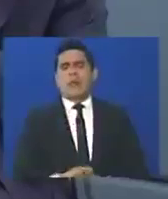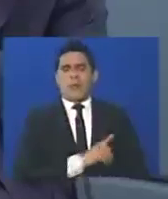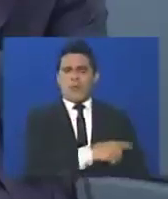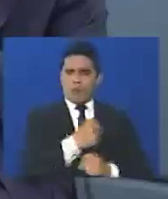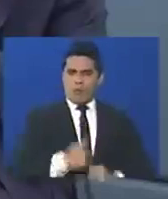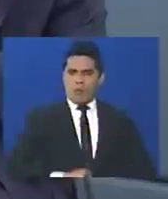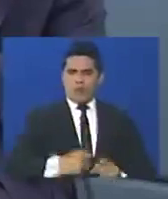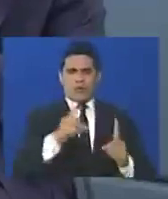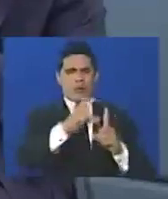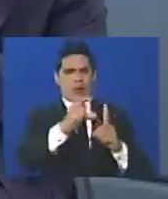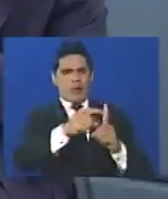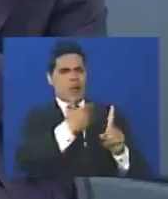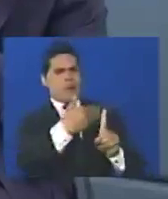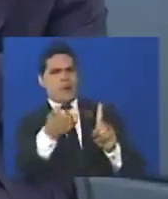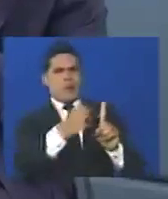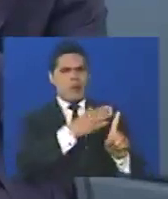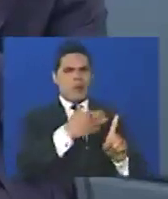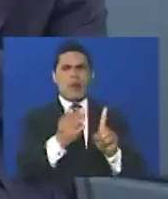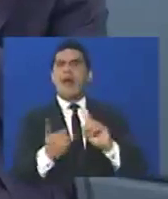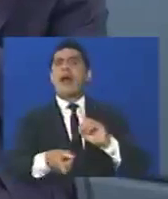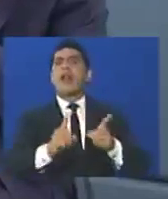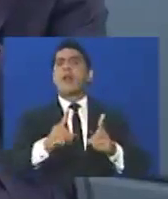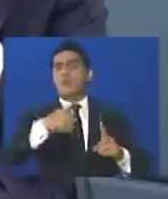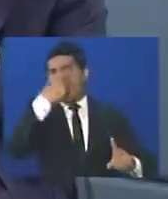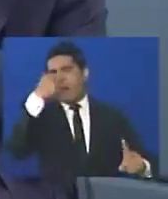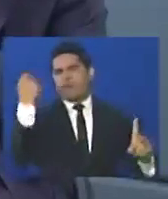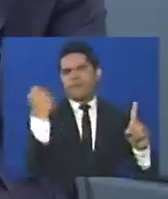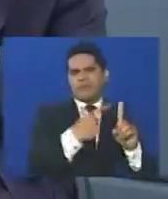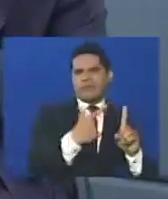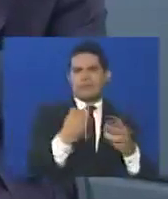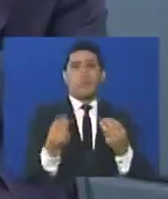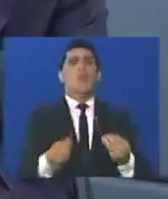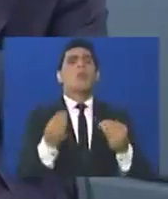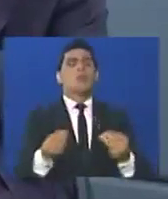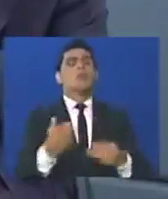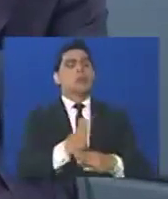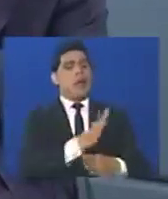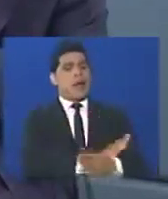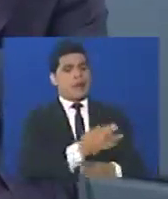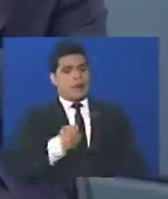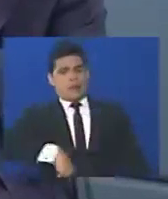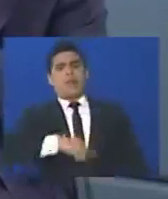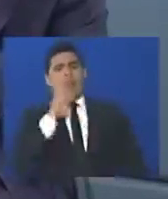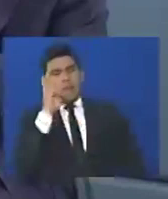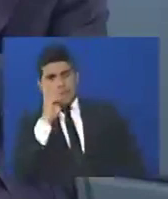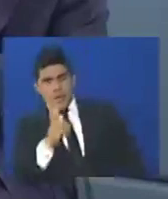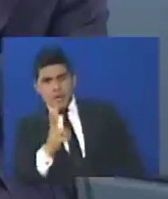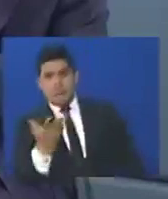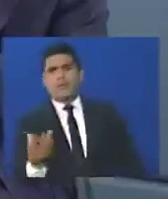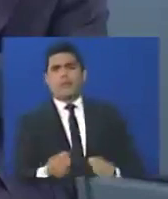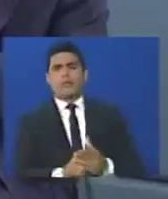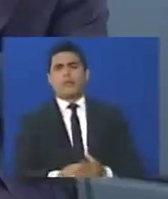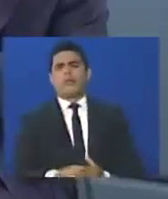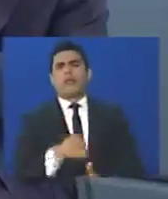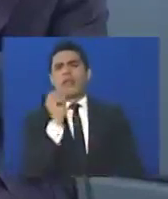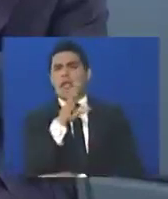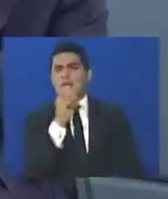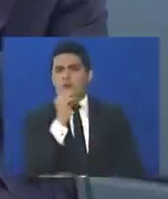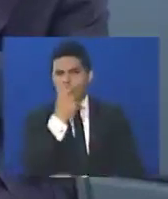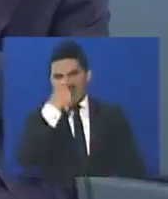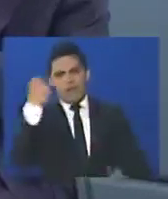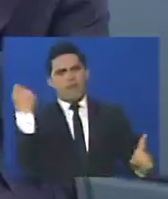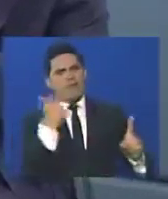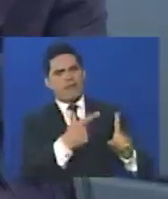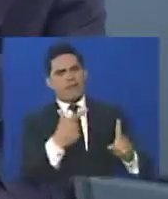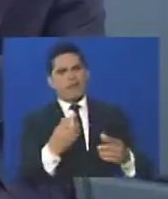maltratos, maltratos mutuos, ofensas. La polarización